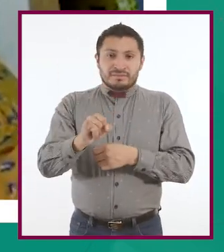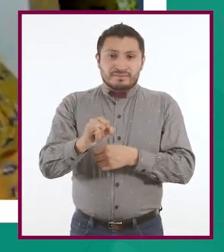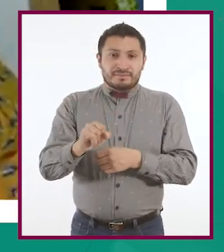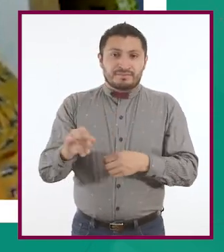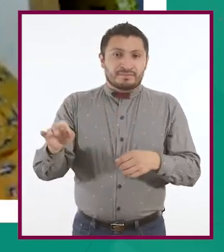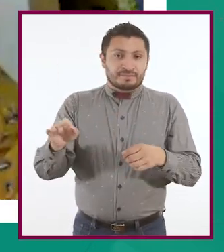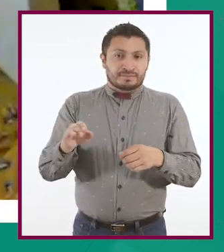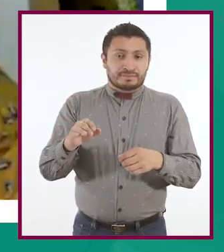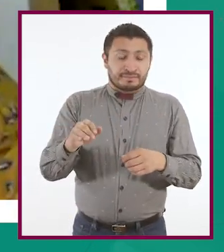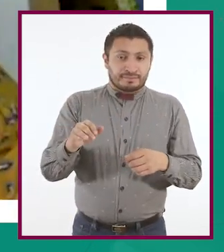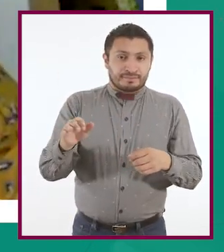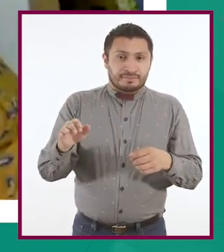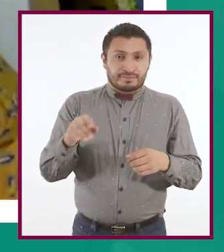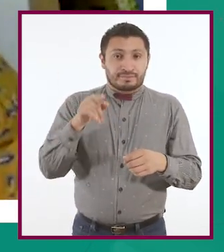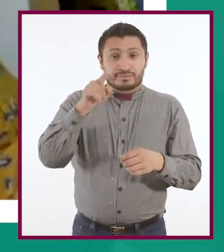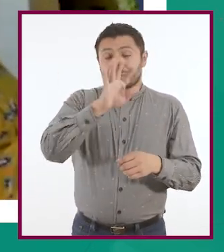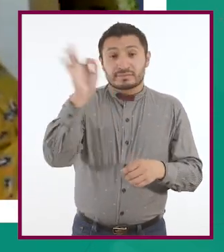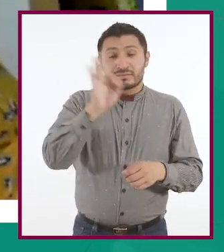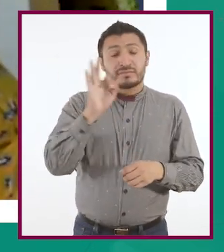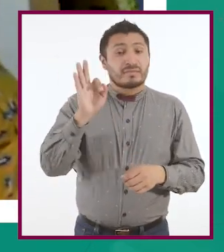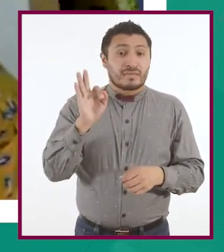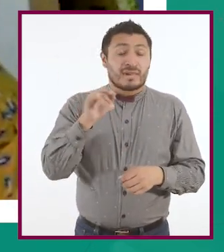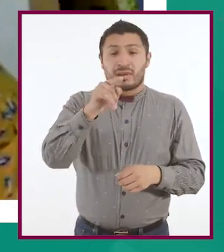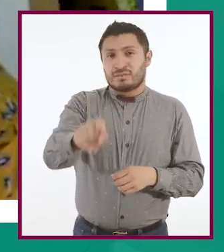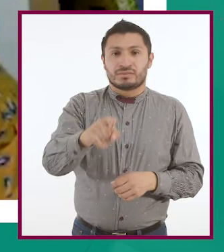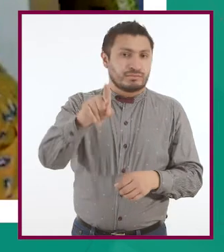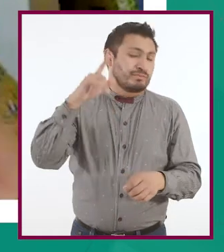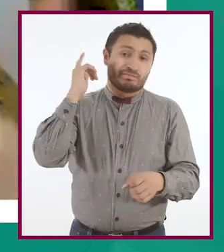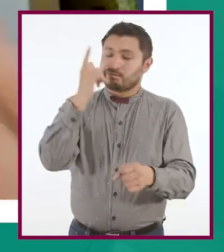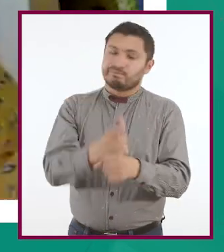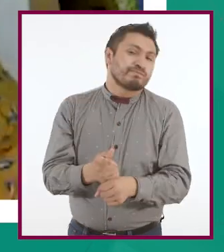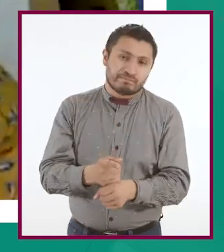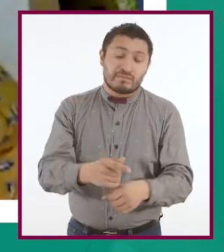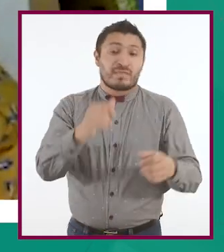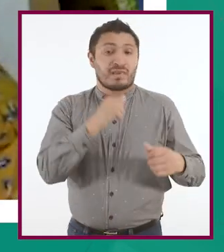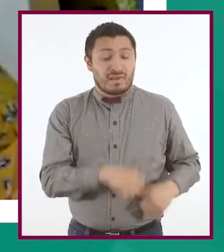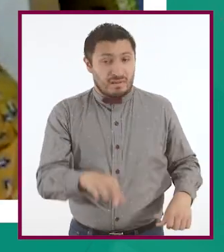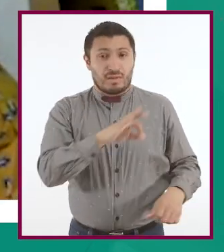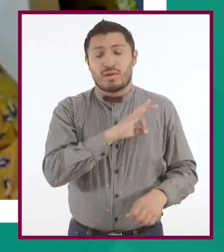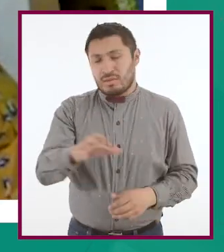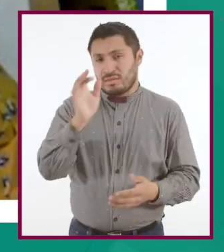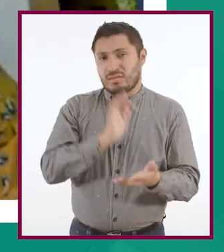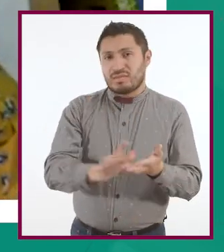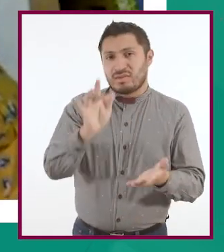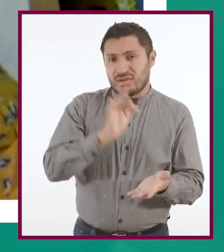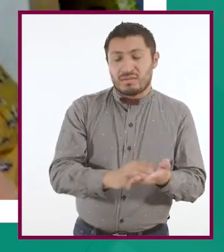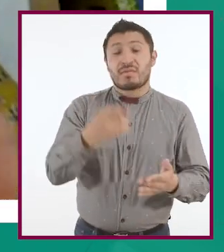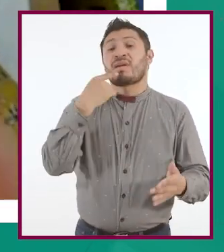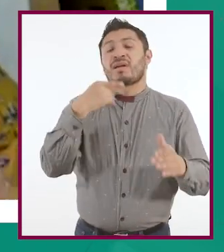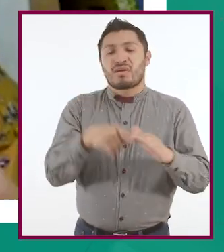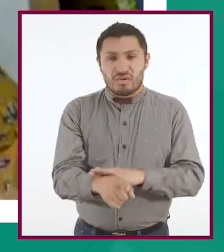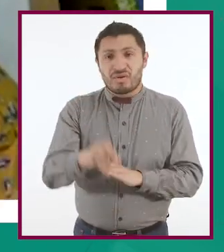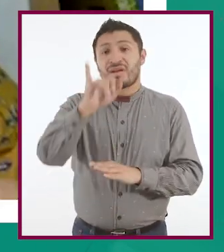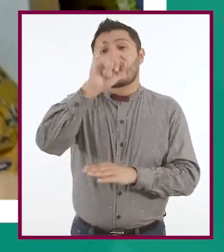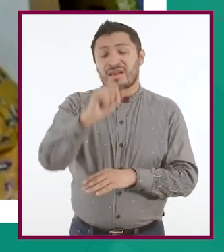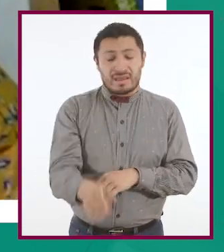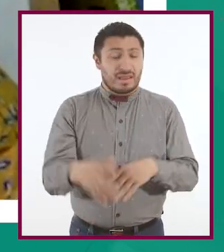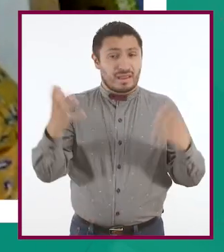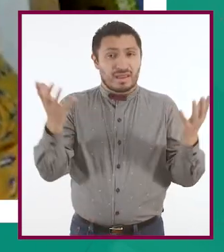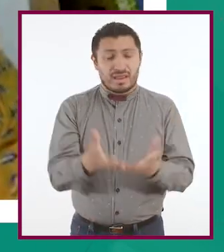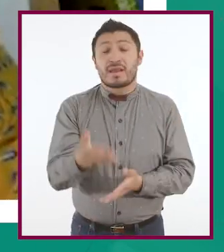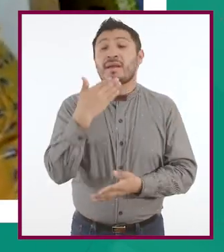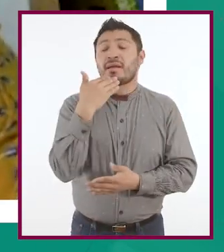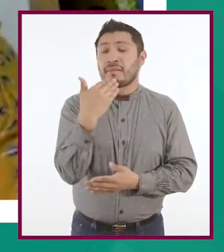a lo mejor y tú te das cuenta. Las autoridades podrían apoyar en caso de las denuncias y que llevaran a cabo